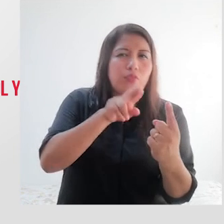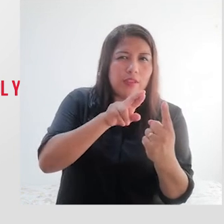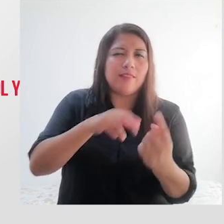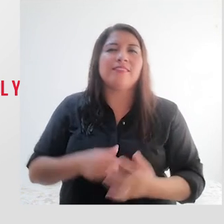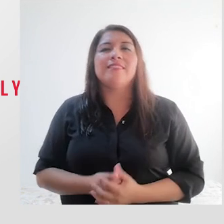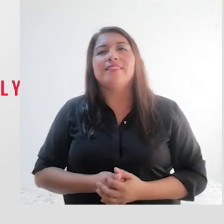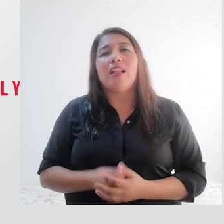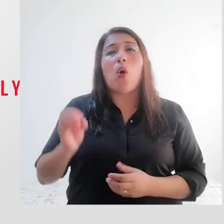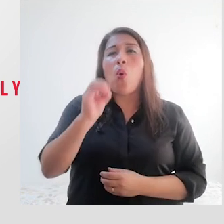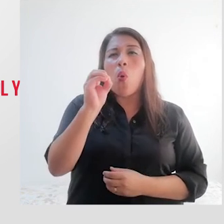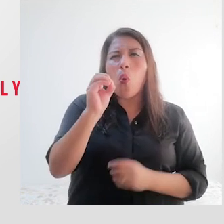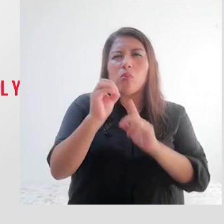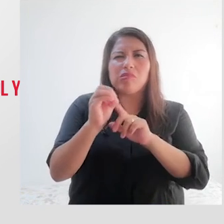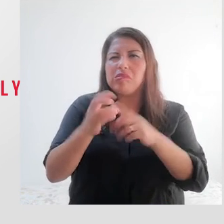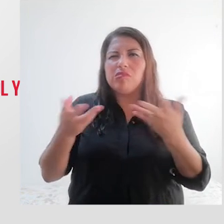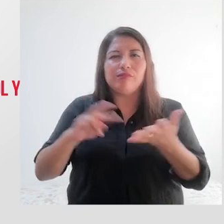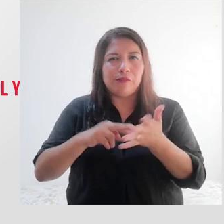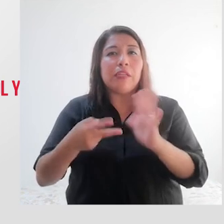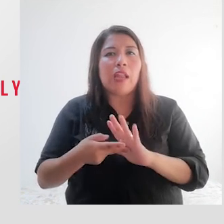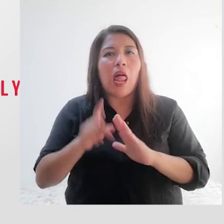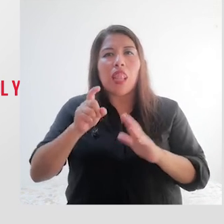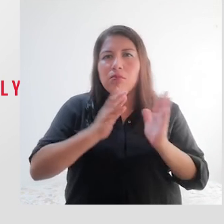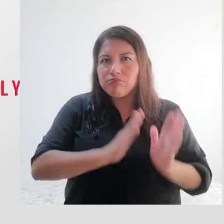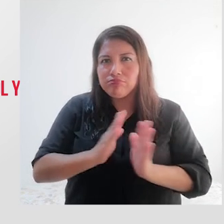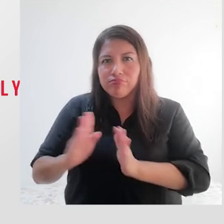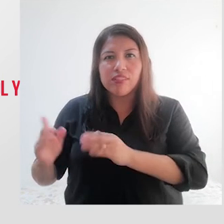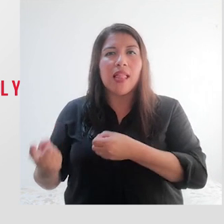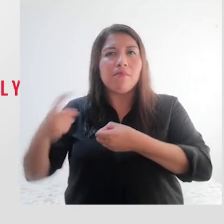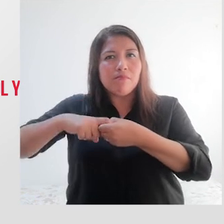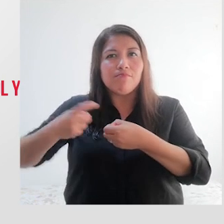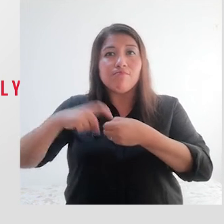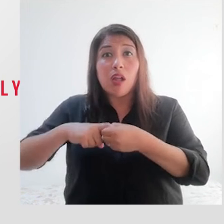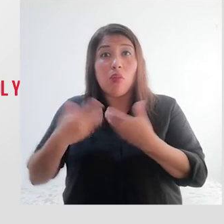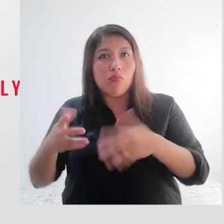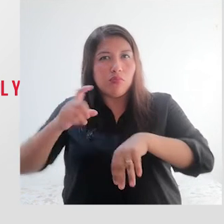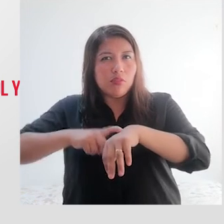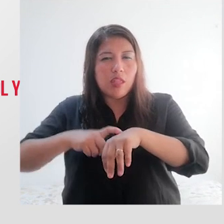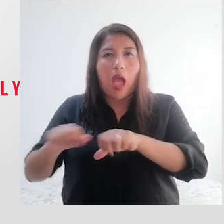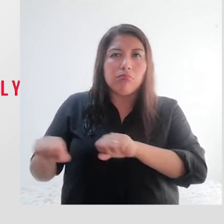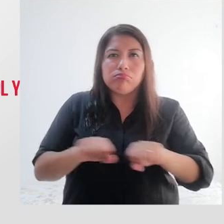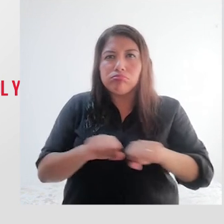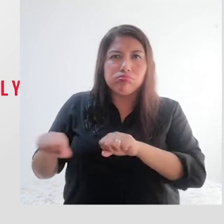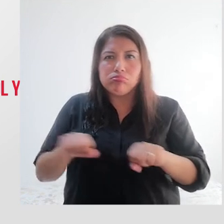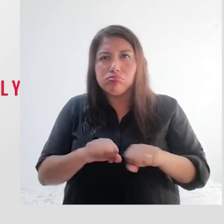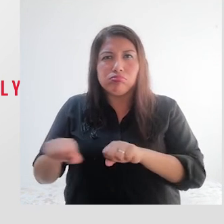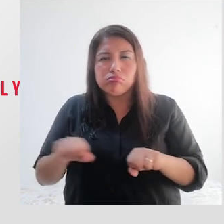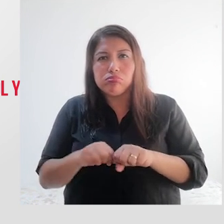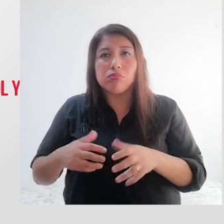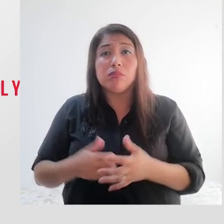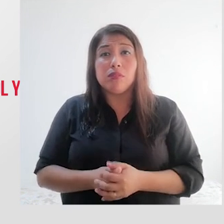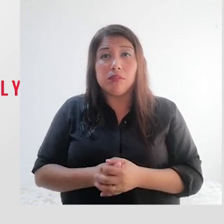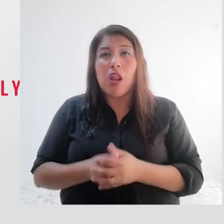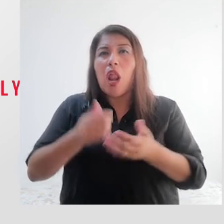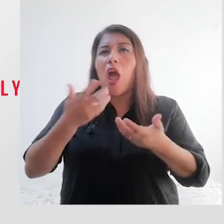O. Organizamos. Organizamos y participamos en simulacros y organizamos a nuestra comunidad